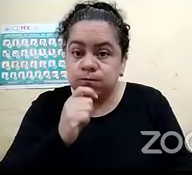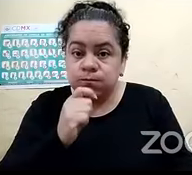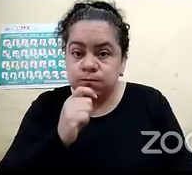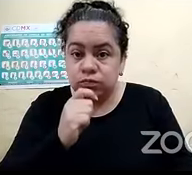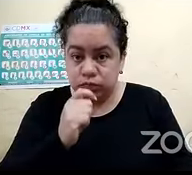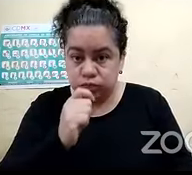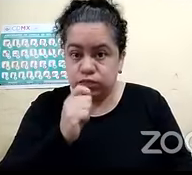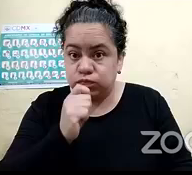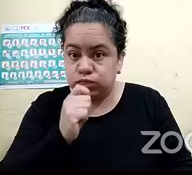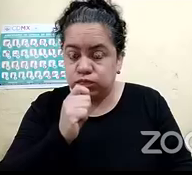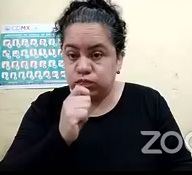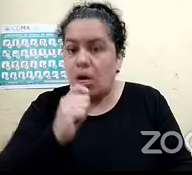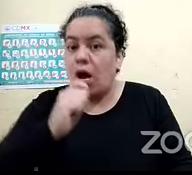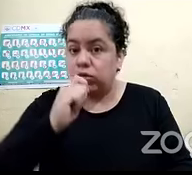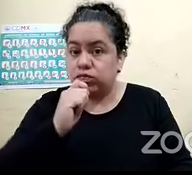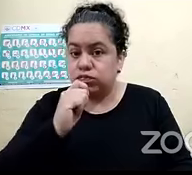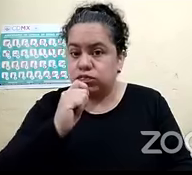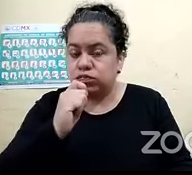utilidad en un momento dado